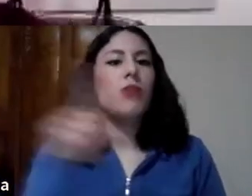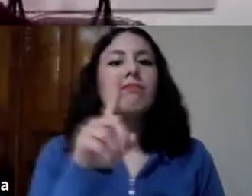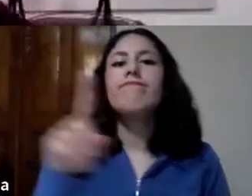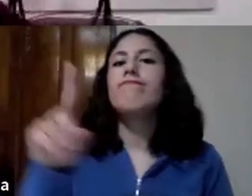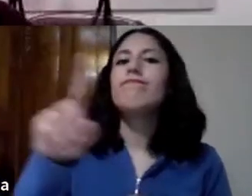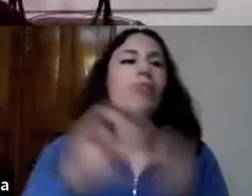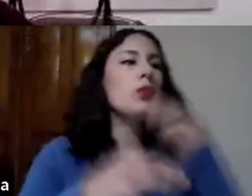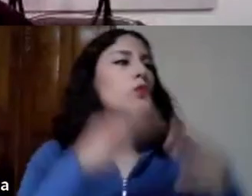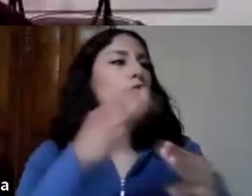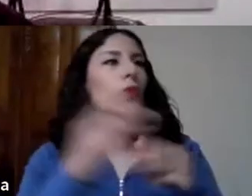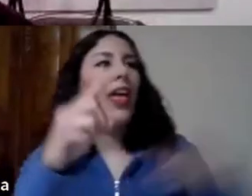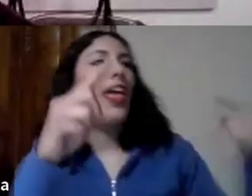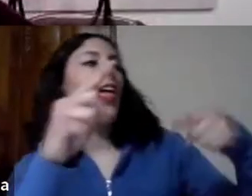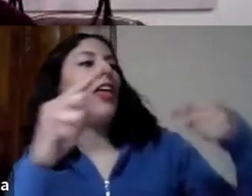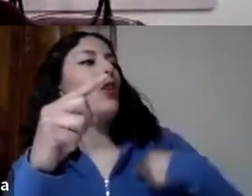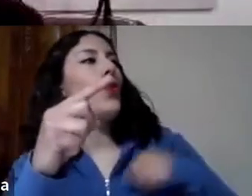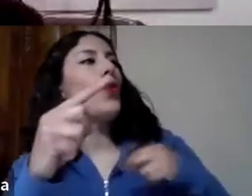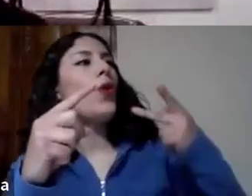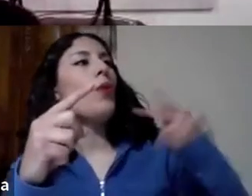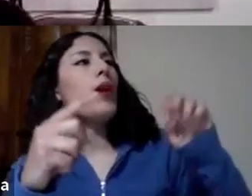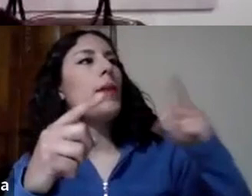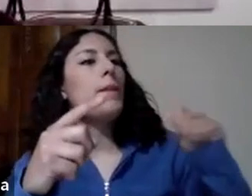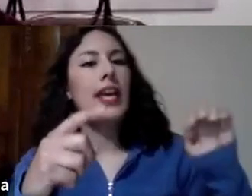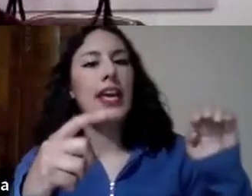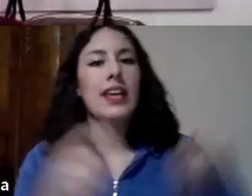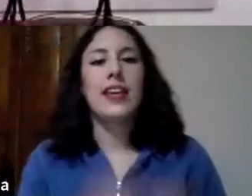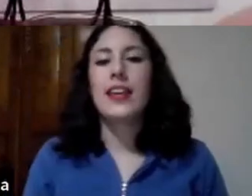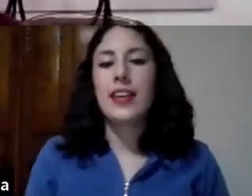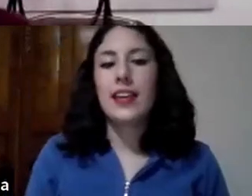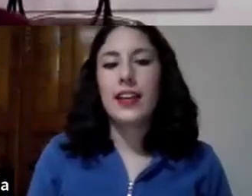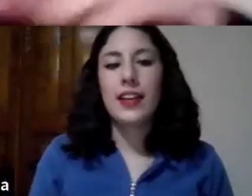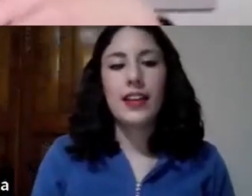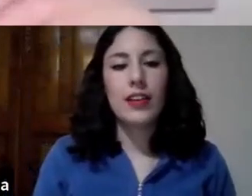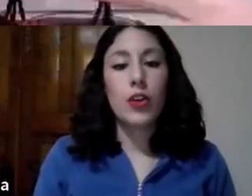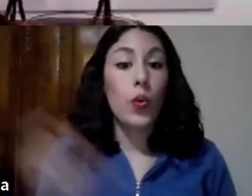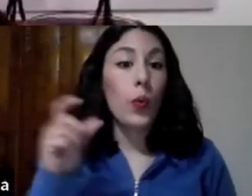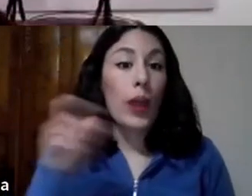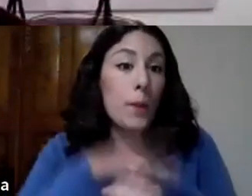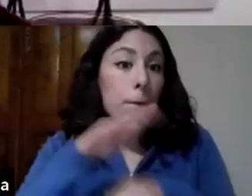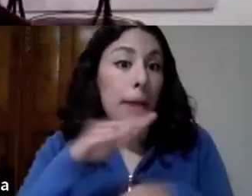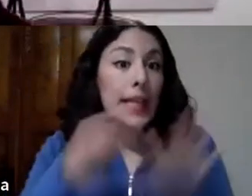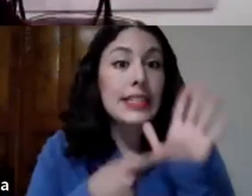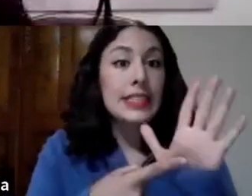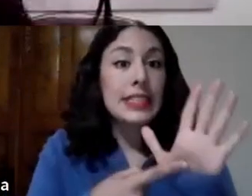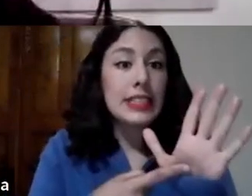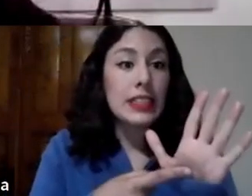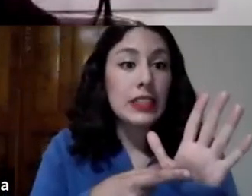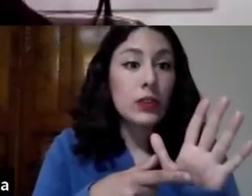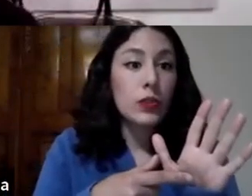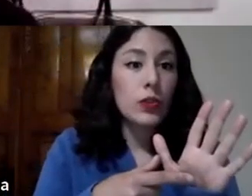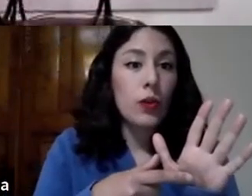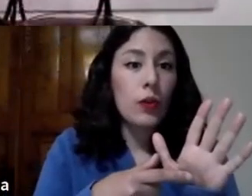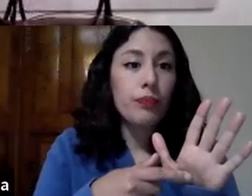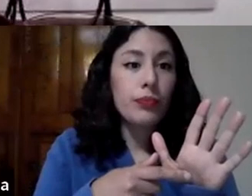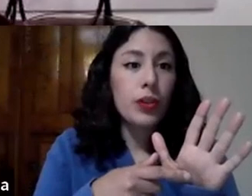¿no? y entre más me presento cuando otros me llaman también me doy cuenta